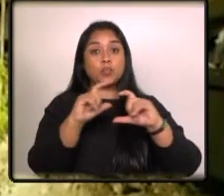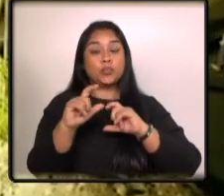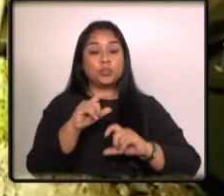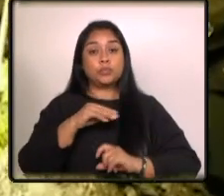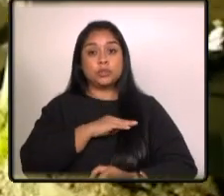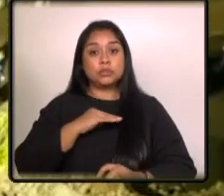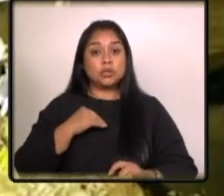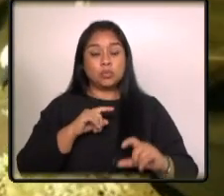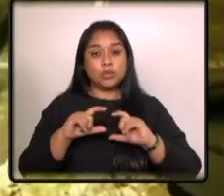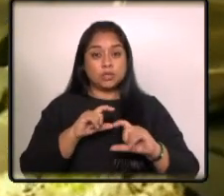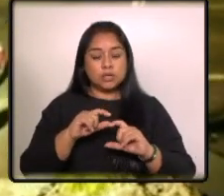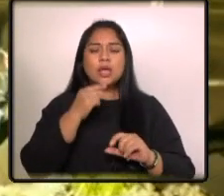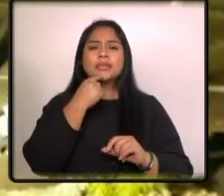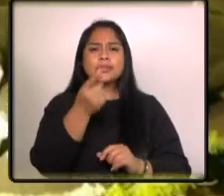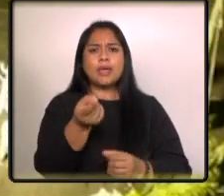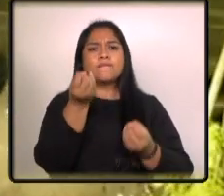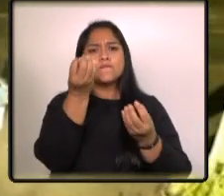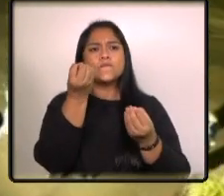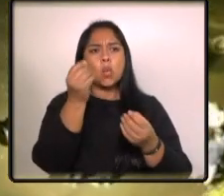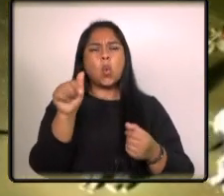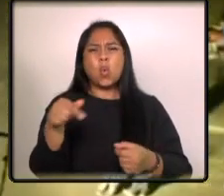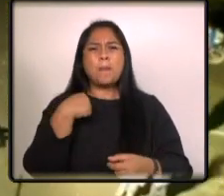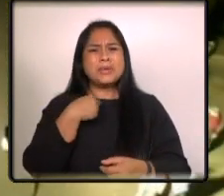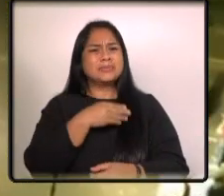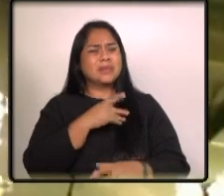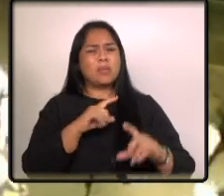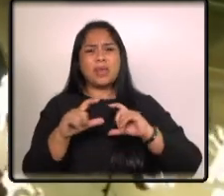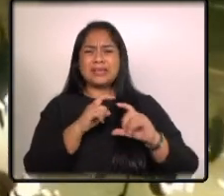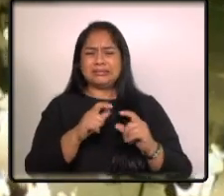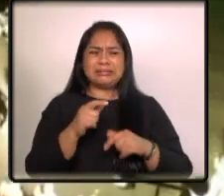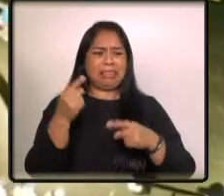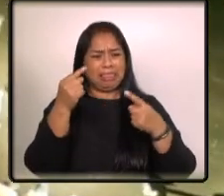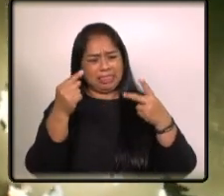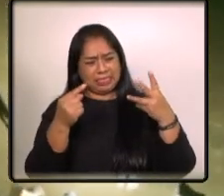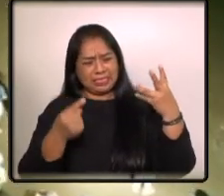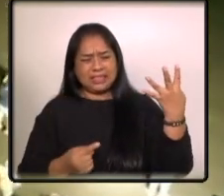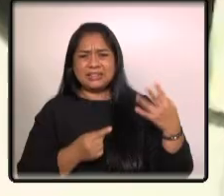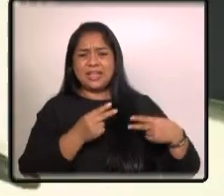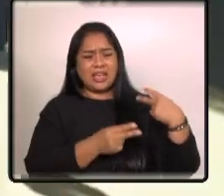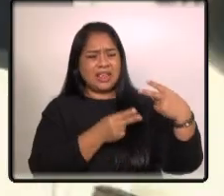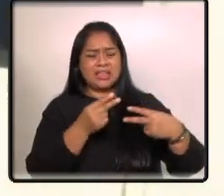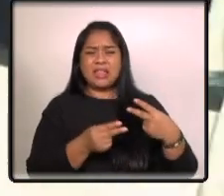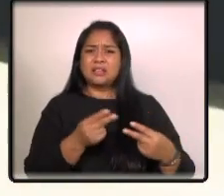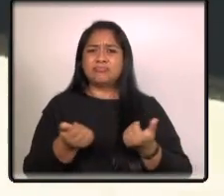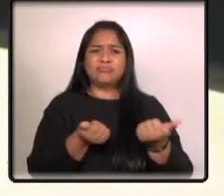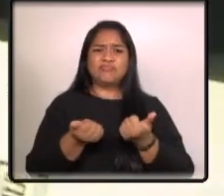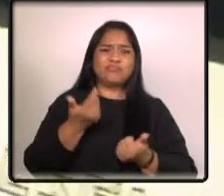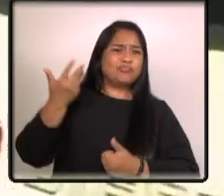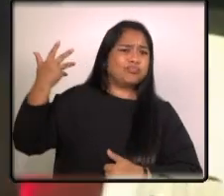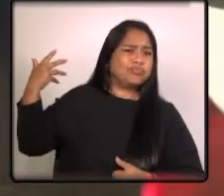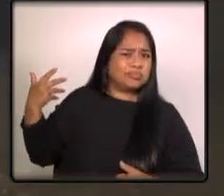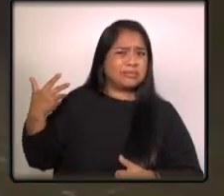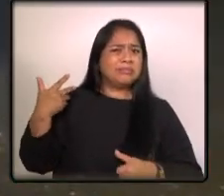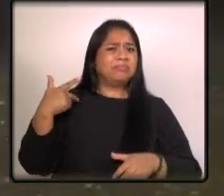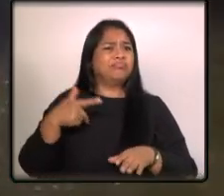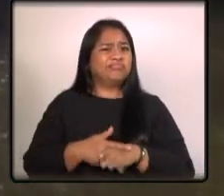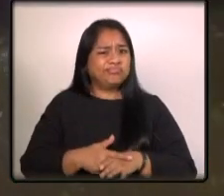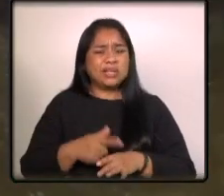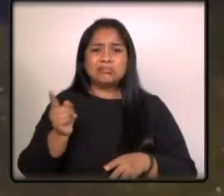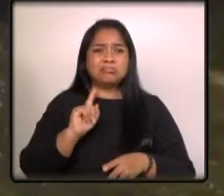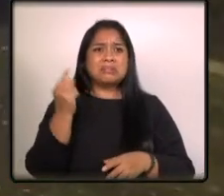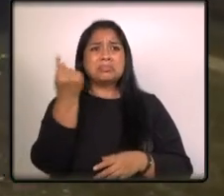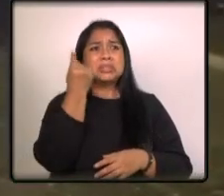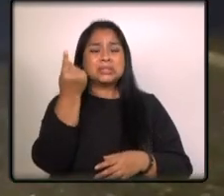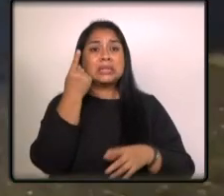indicó que se encontró una cartera deteriorada y cargada de contratos heredados de administraciones pasadas que no priorizaron